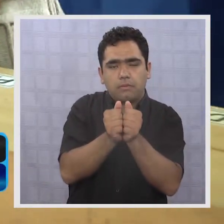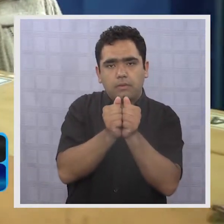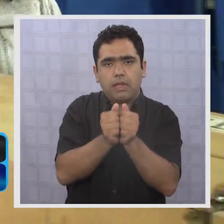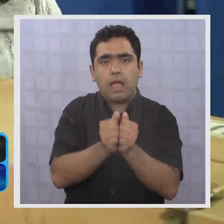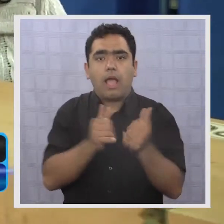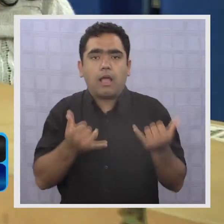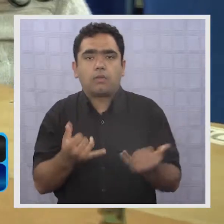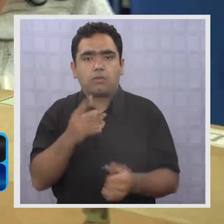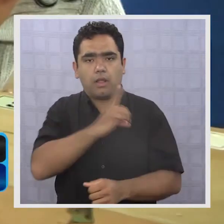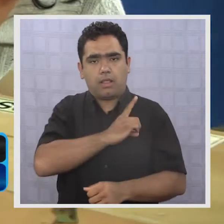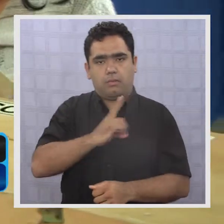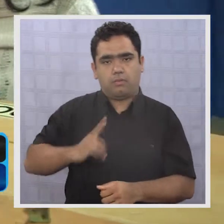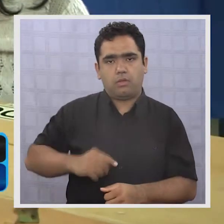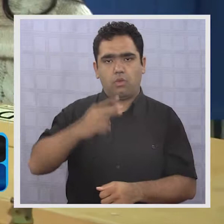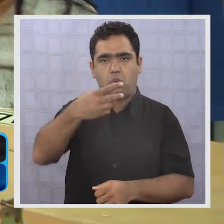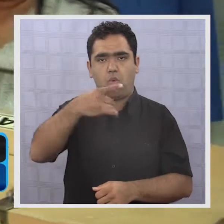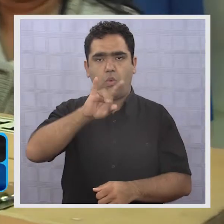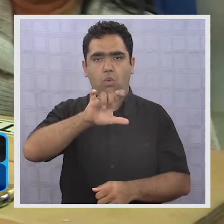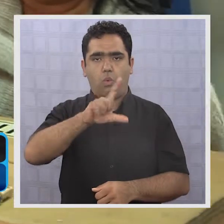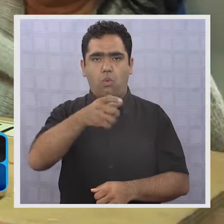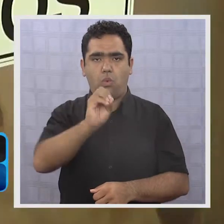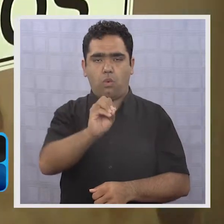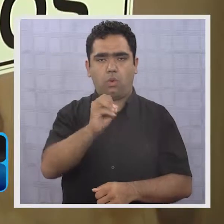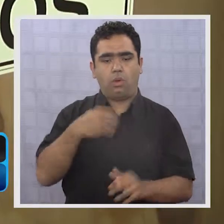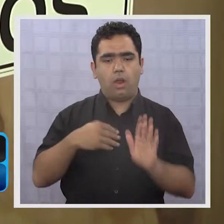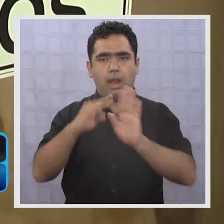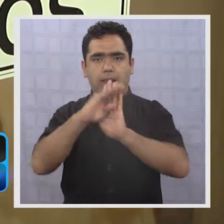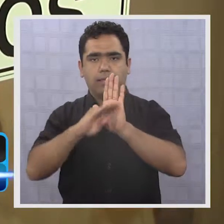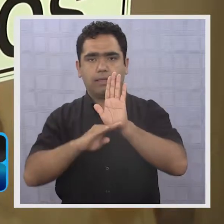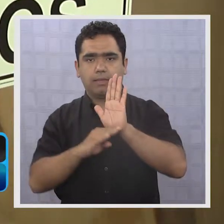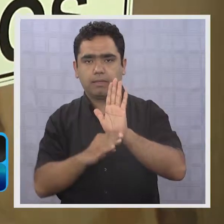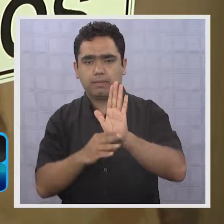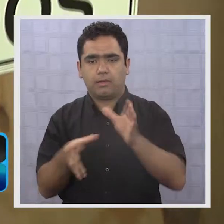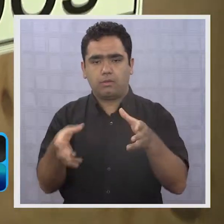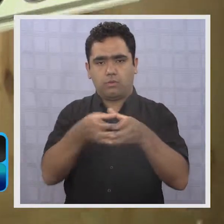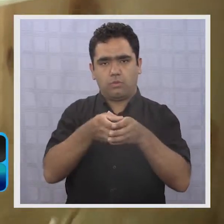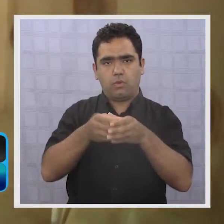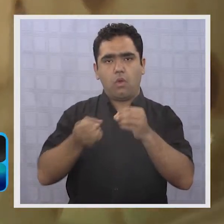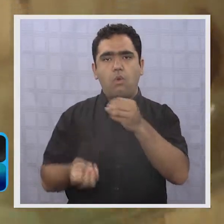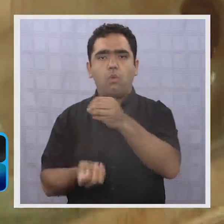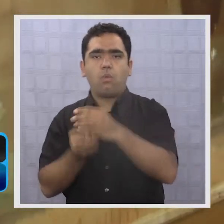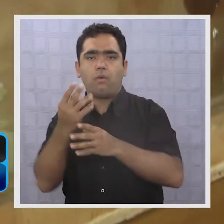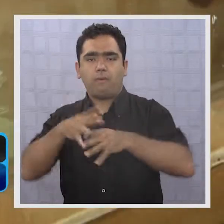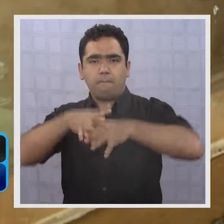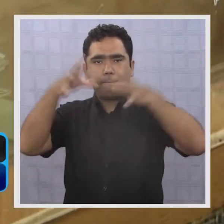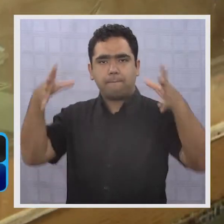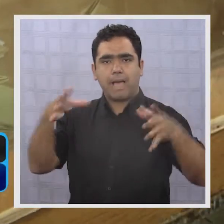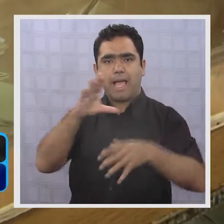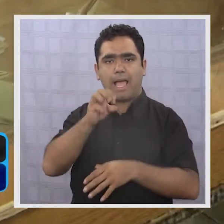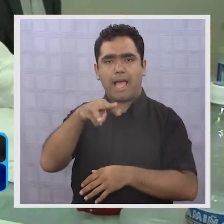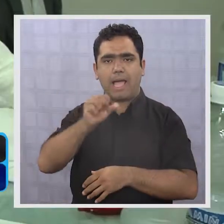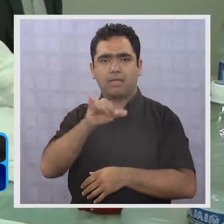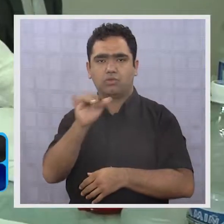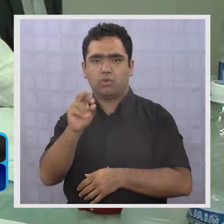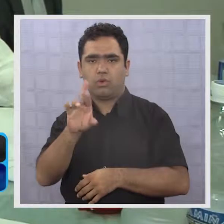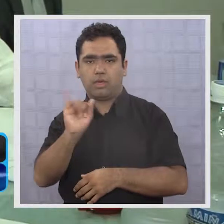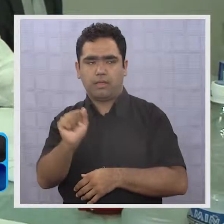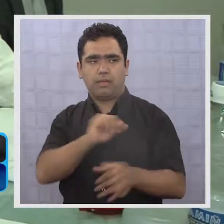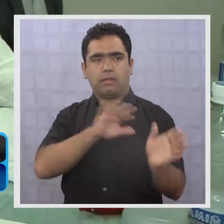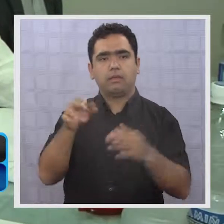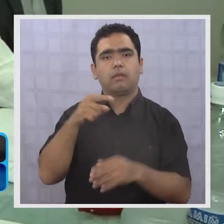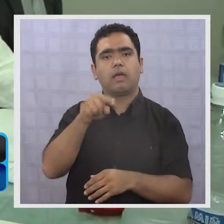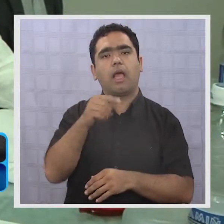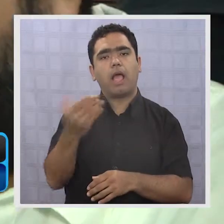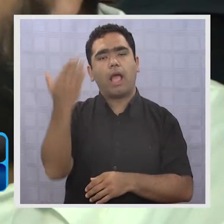al actual diputado Hugo Gutiérrez en la lista del pacto Nueva Mayoría. En un principio, este mecanismo de primarias